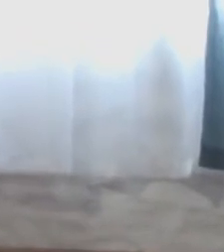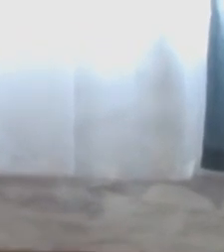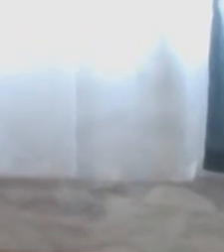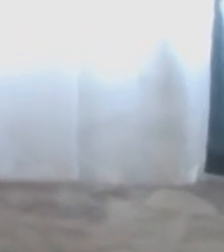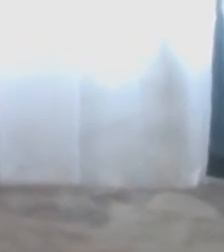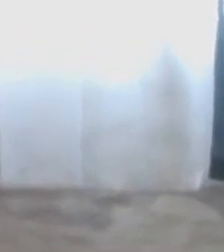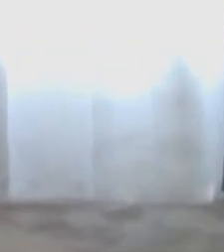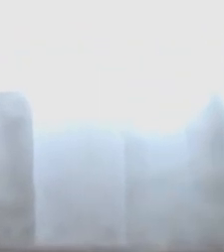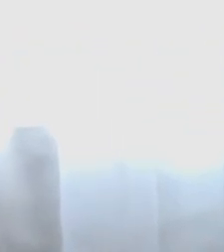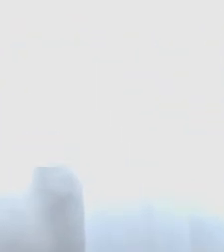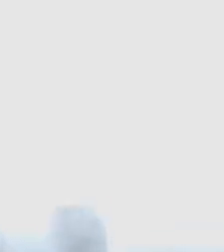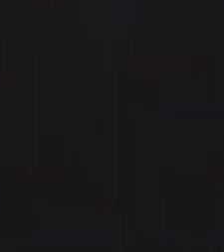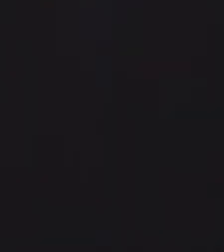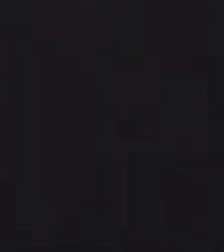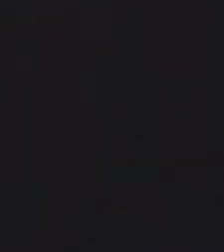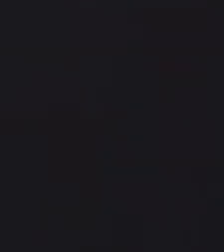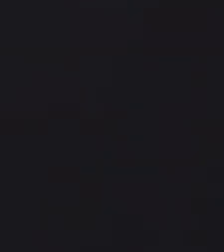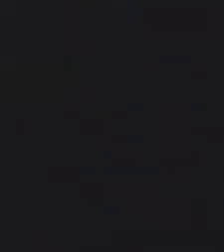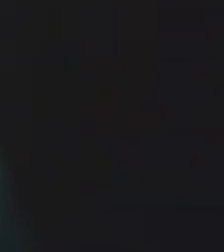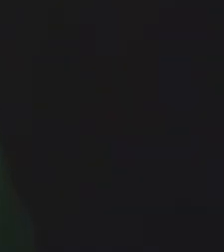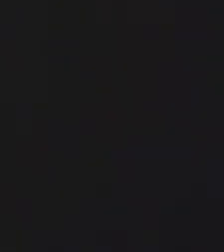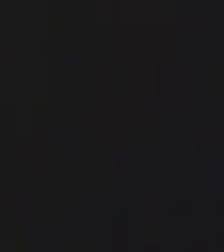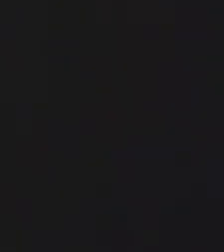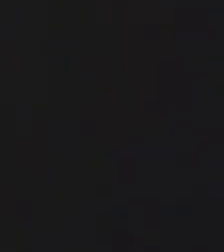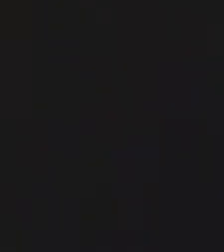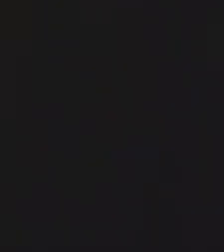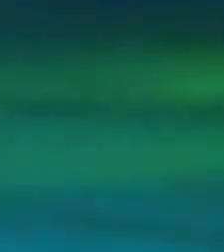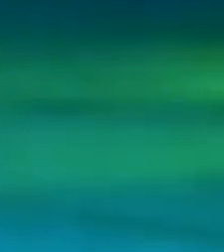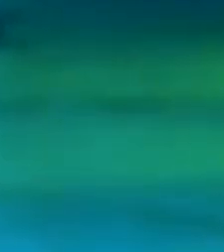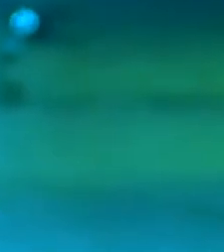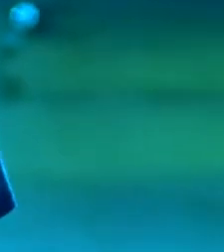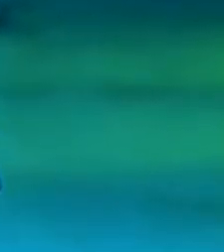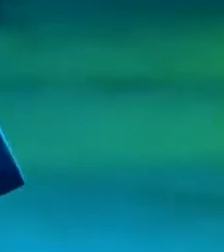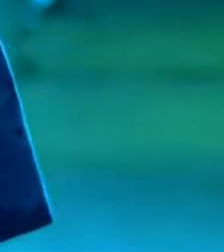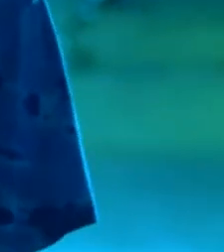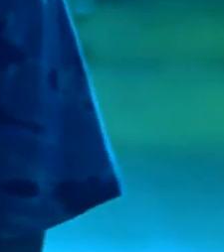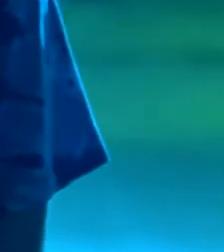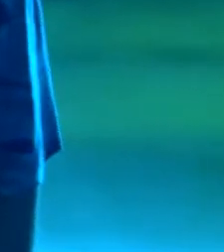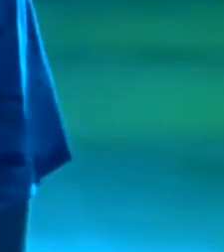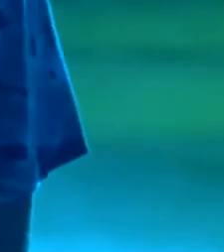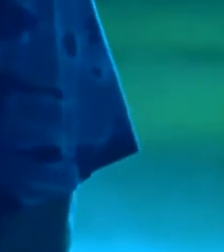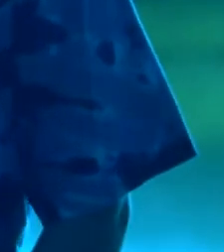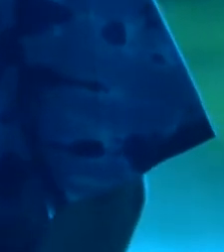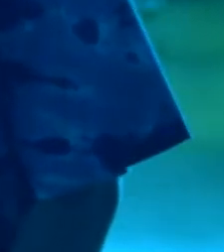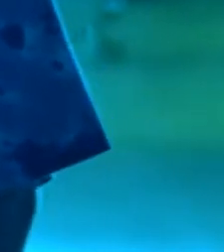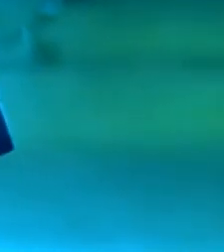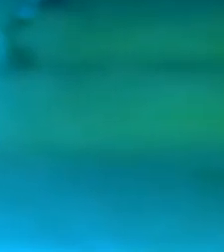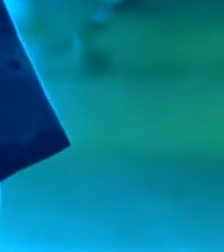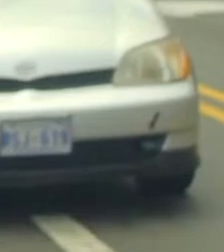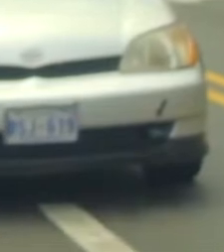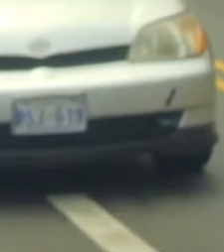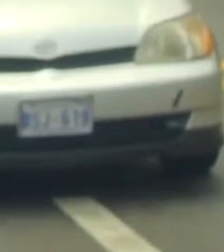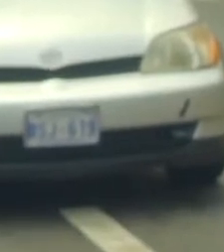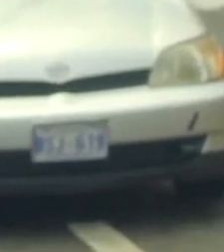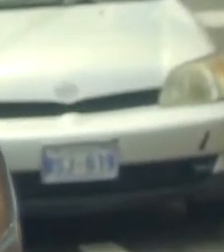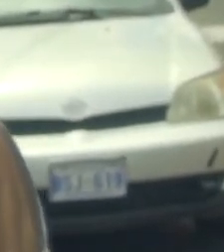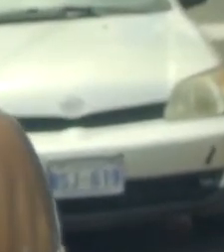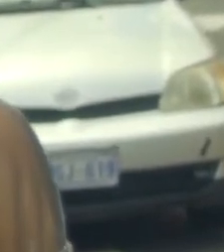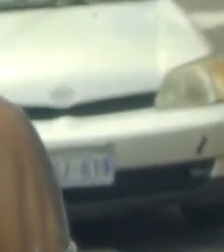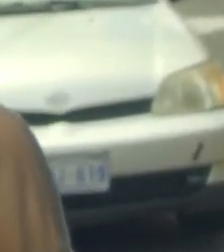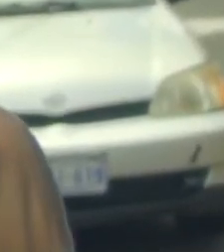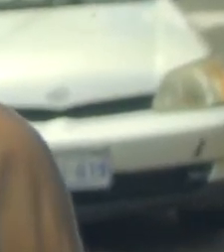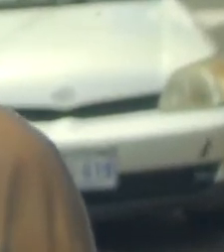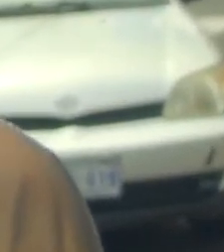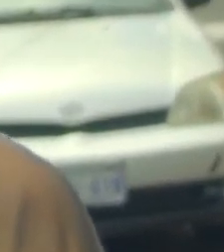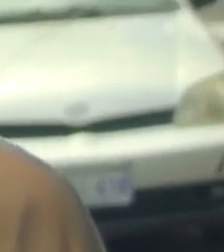que no habíamos vivido antes. Una crisis que haya sinminente y desde cada lugar se vive diferente. De